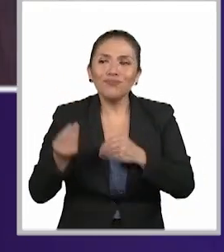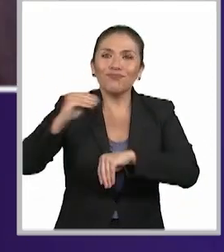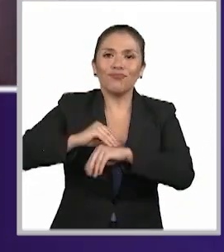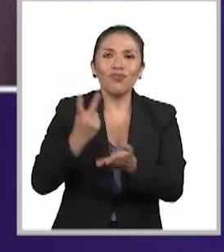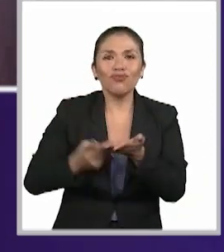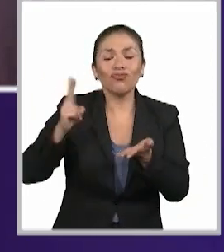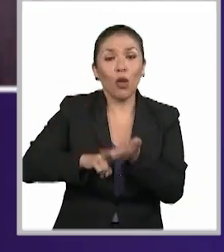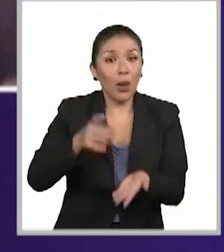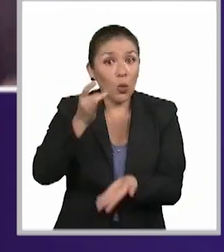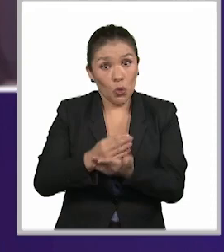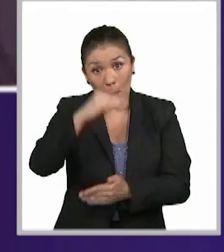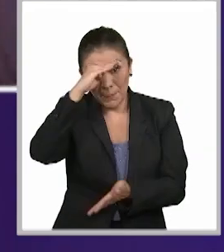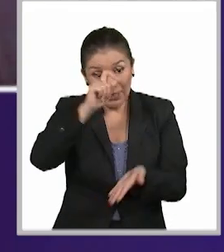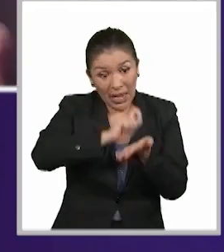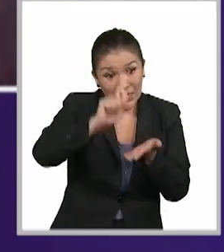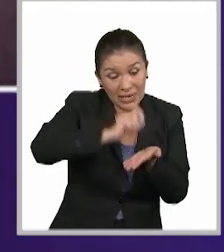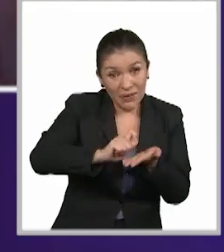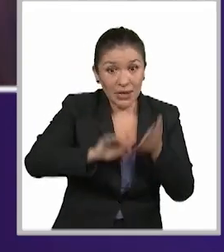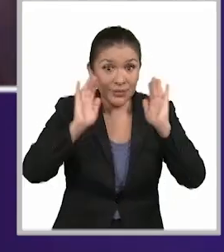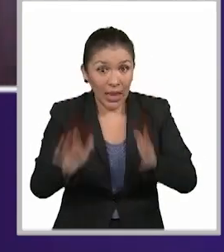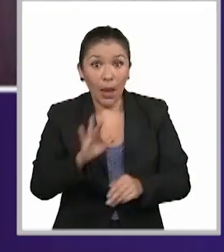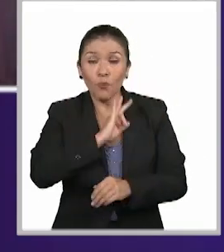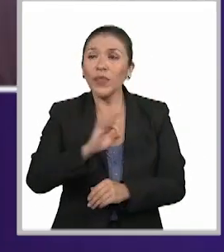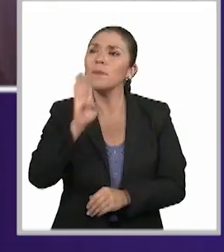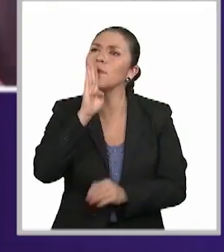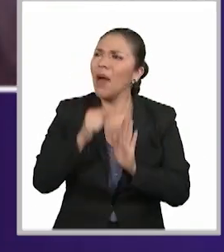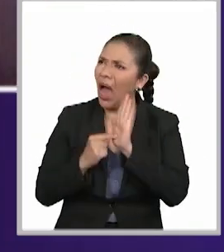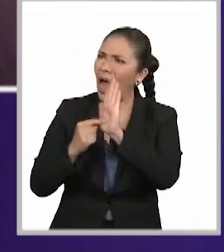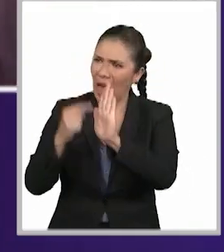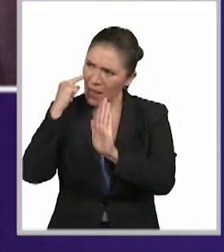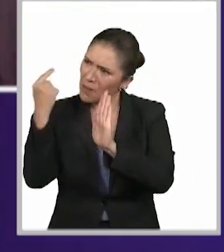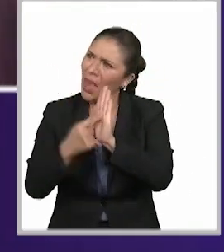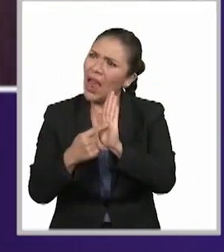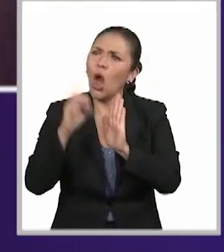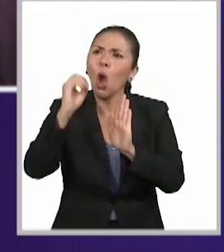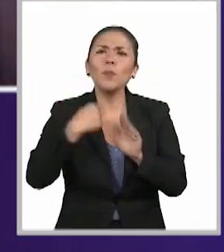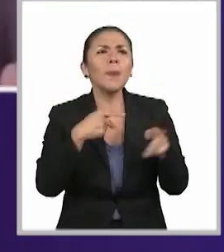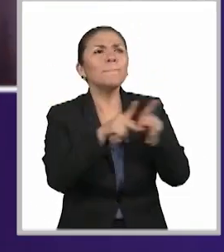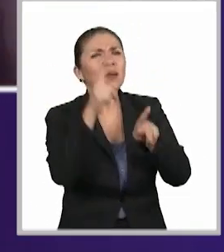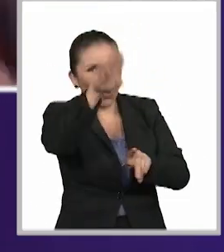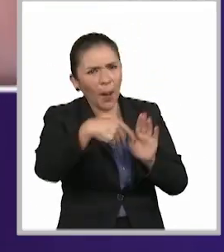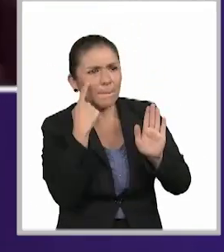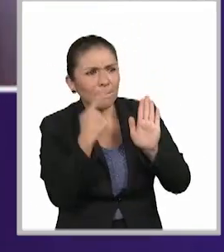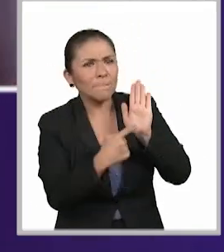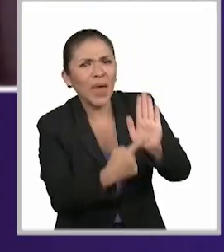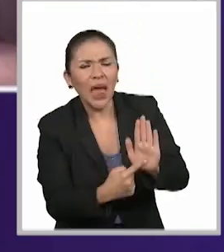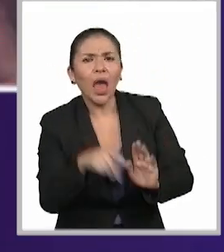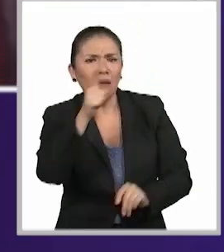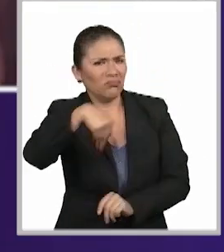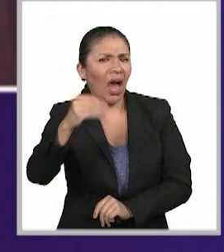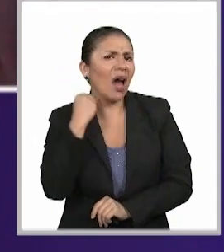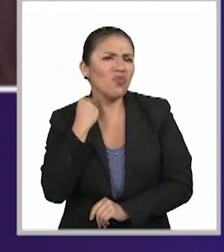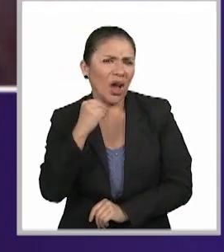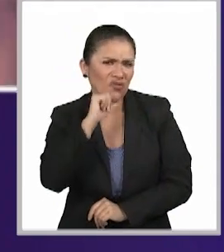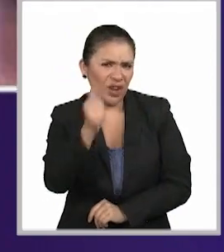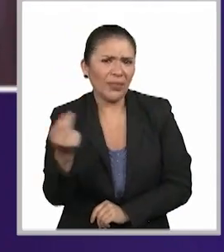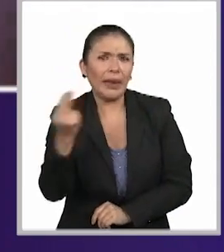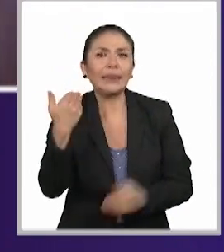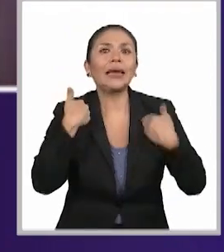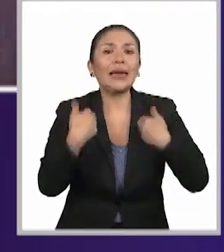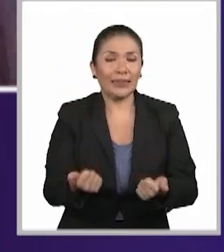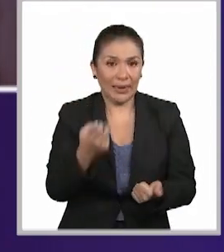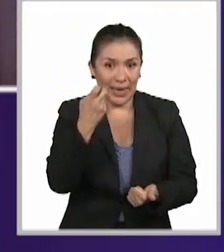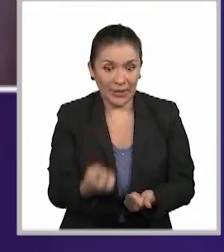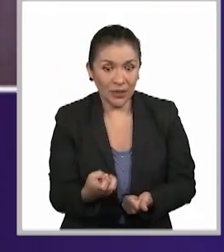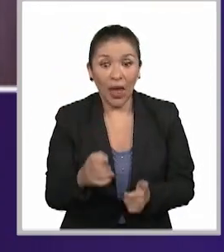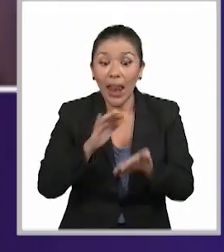adicional, ¿no? Ya no basta simplemente escribirlo como para que lo pueda leer mi mamá, lo pueda leer mi primo, que tal vez no son abogados y